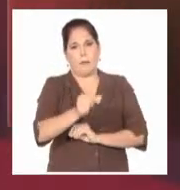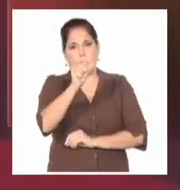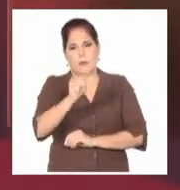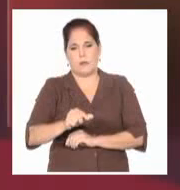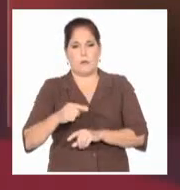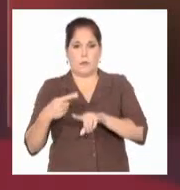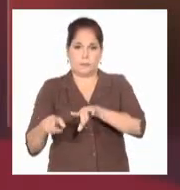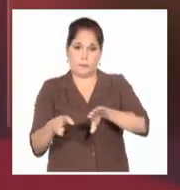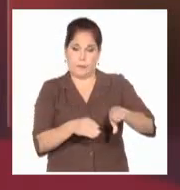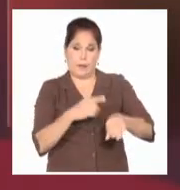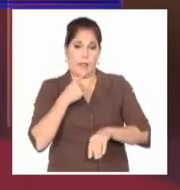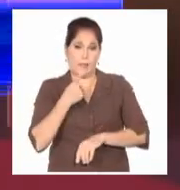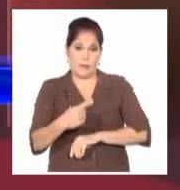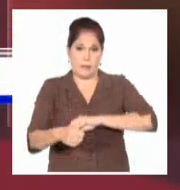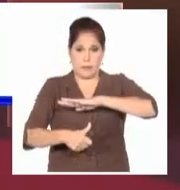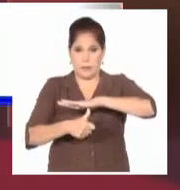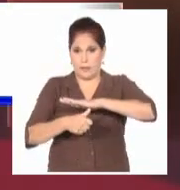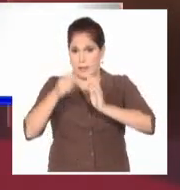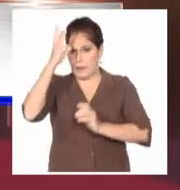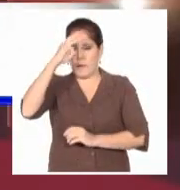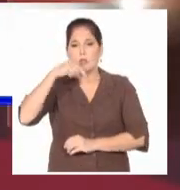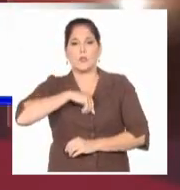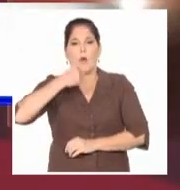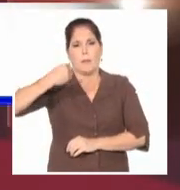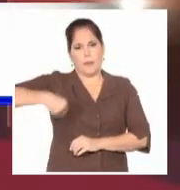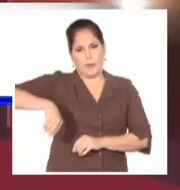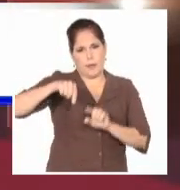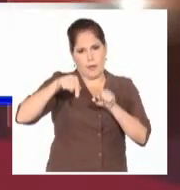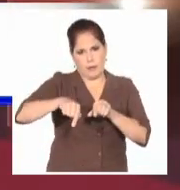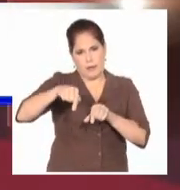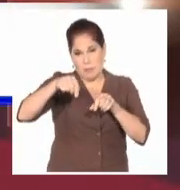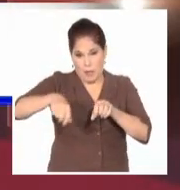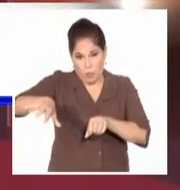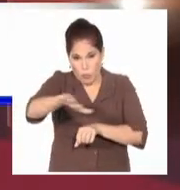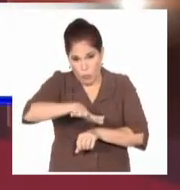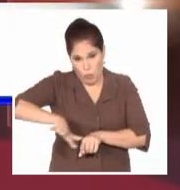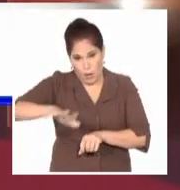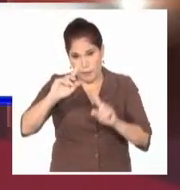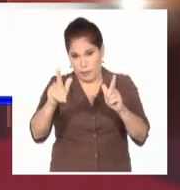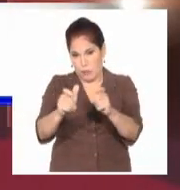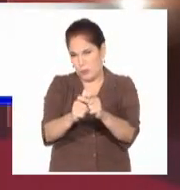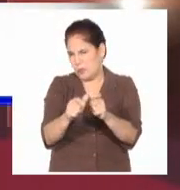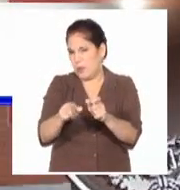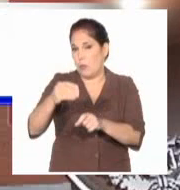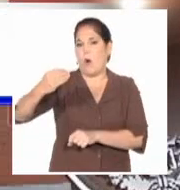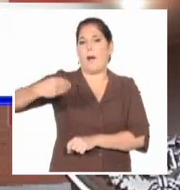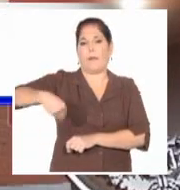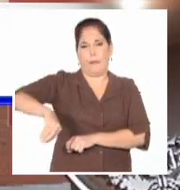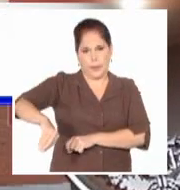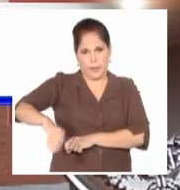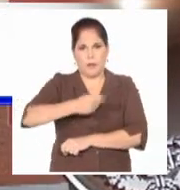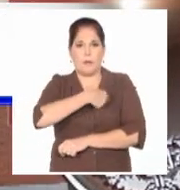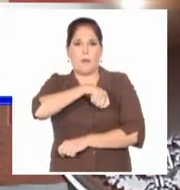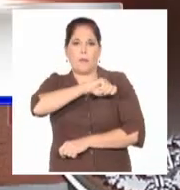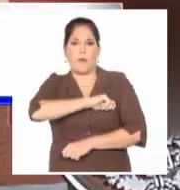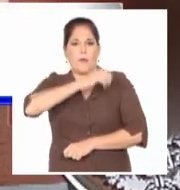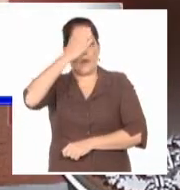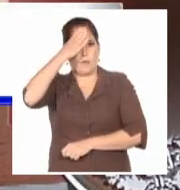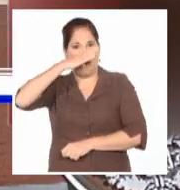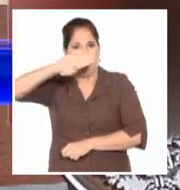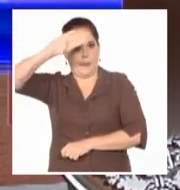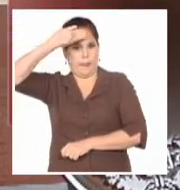aprovechar para agradecer aquí al gobierno y al pueblo de Cuba porque